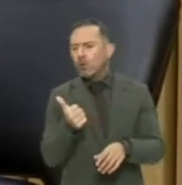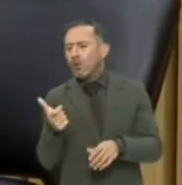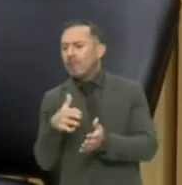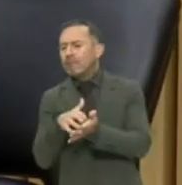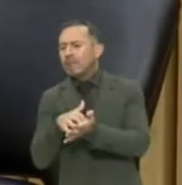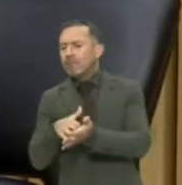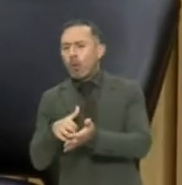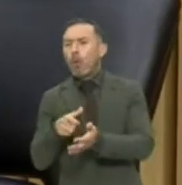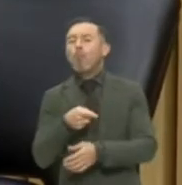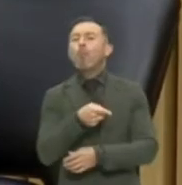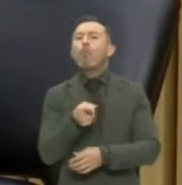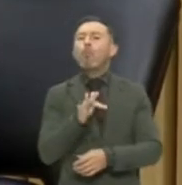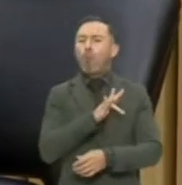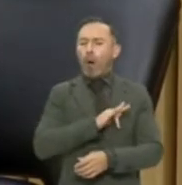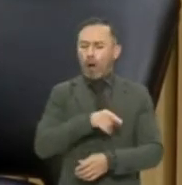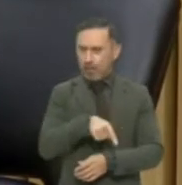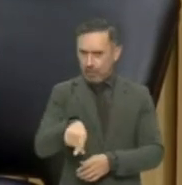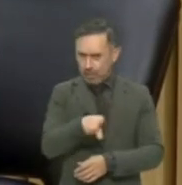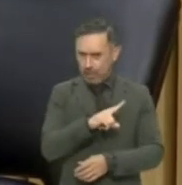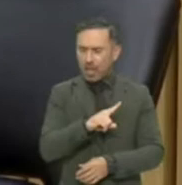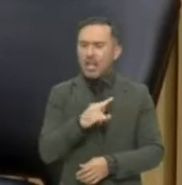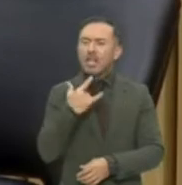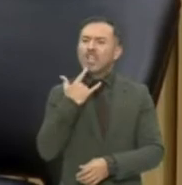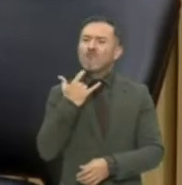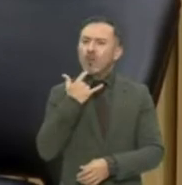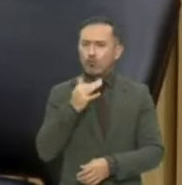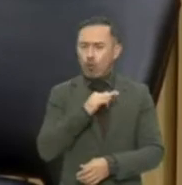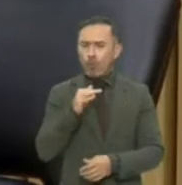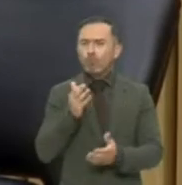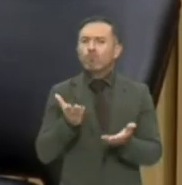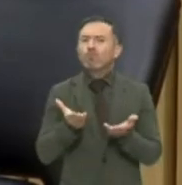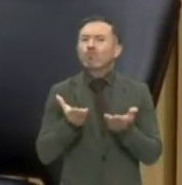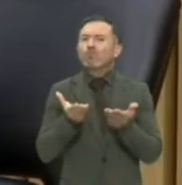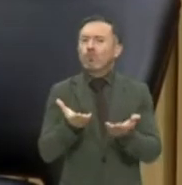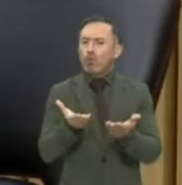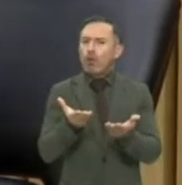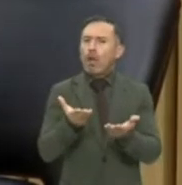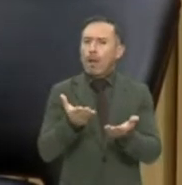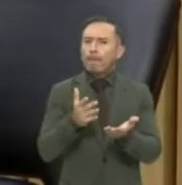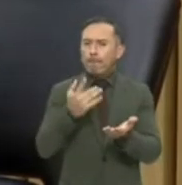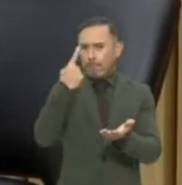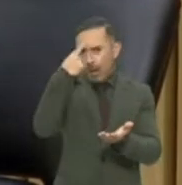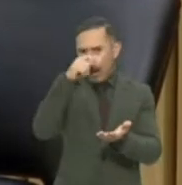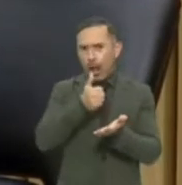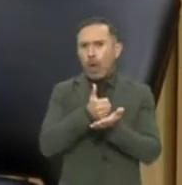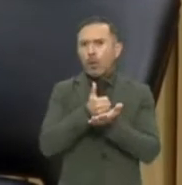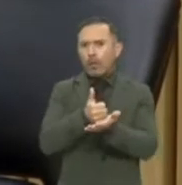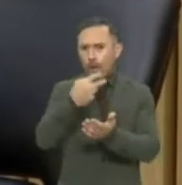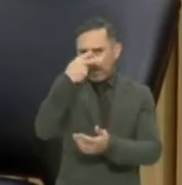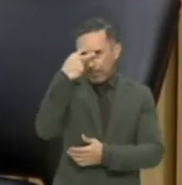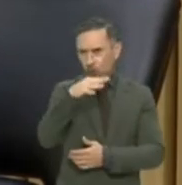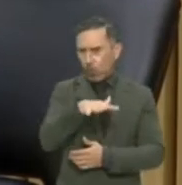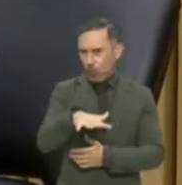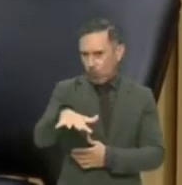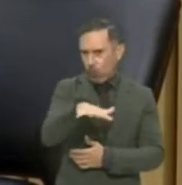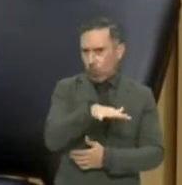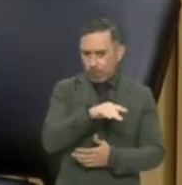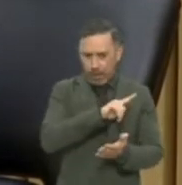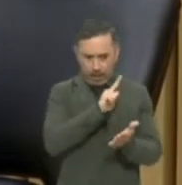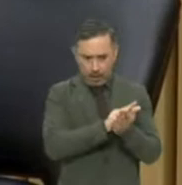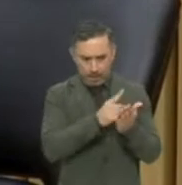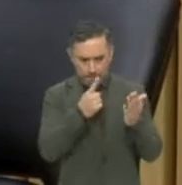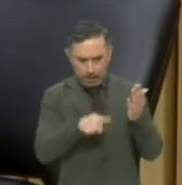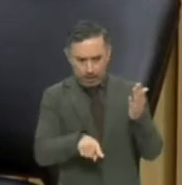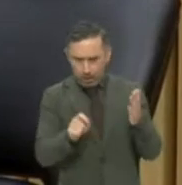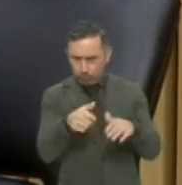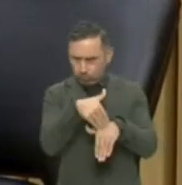por servir a México como manda la ley, todavía se puede cumplir con las funciones que